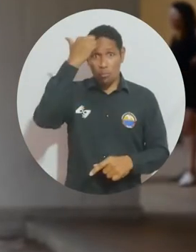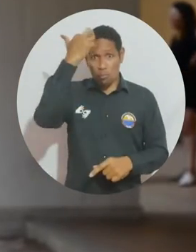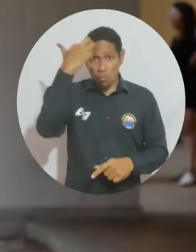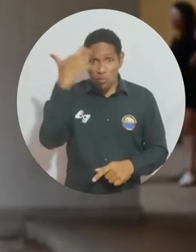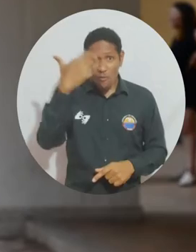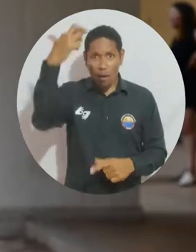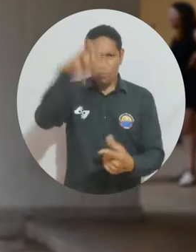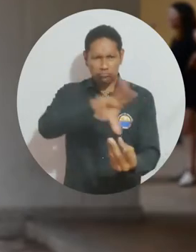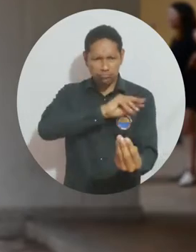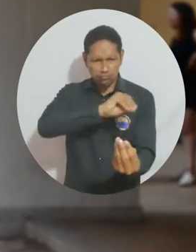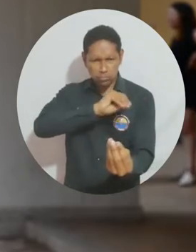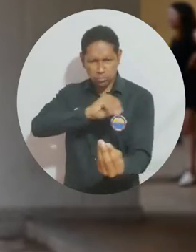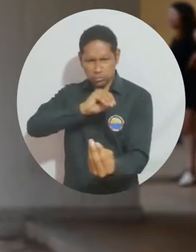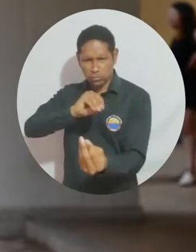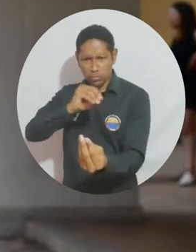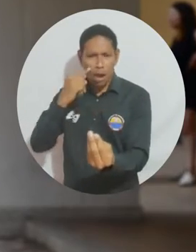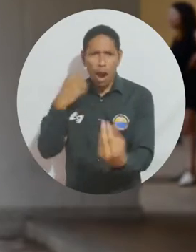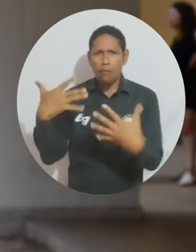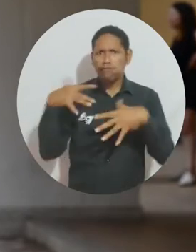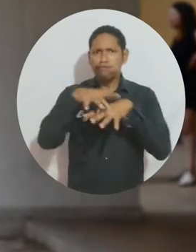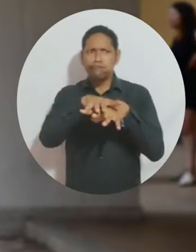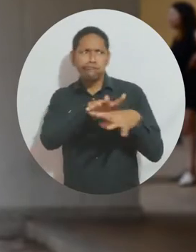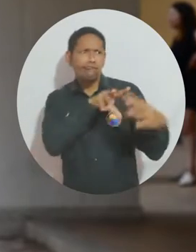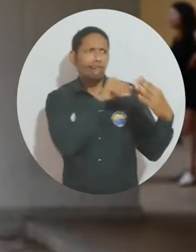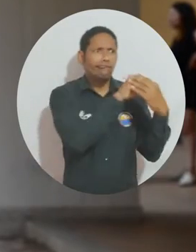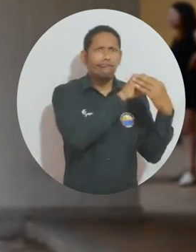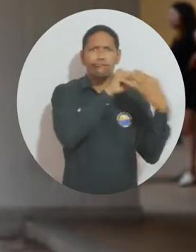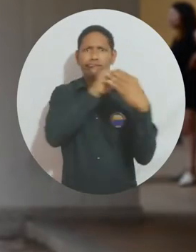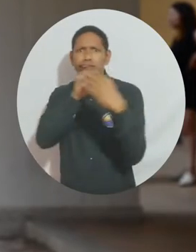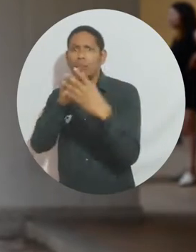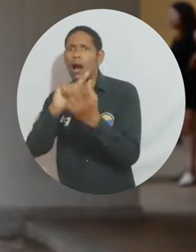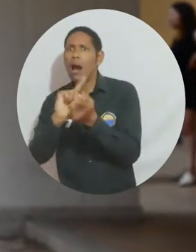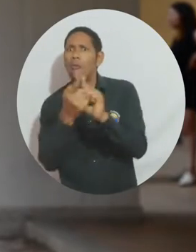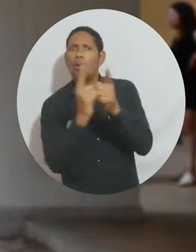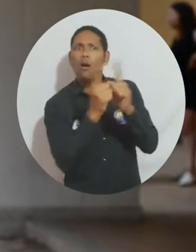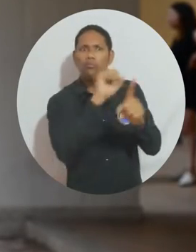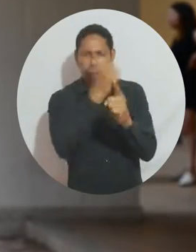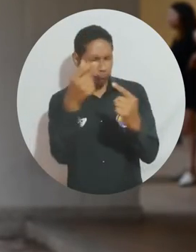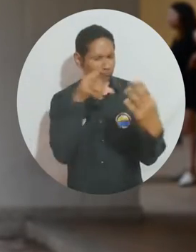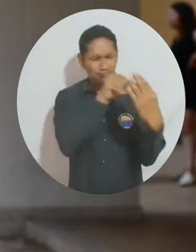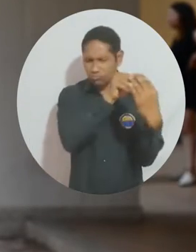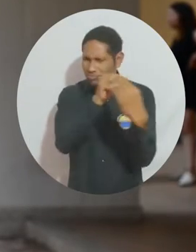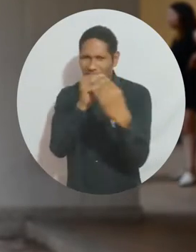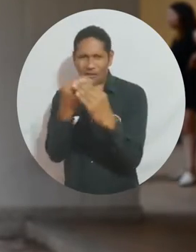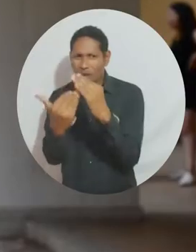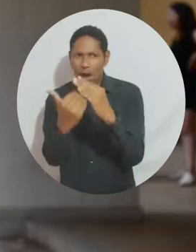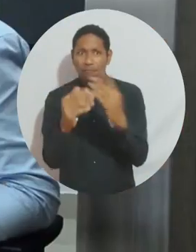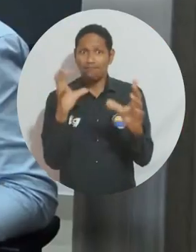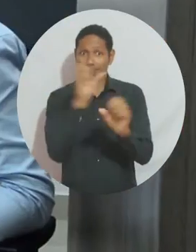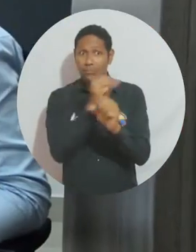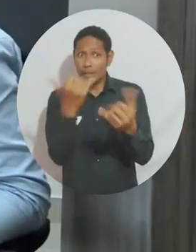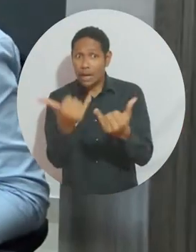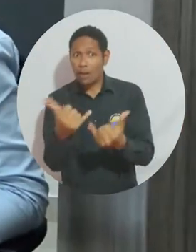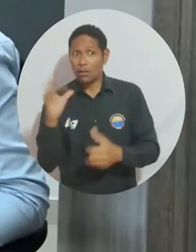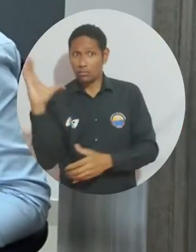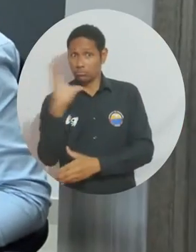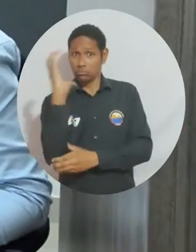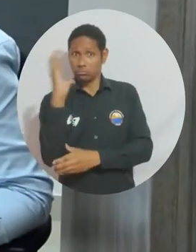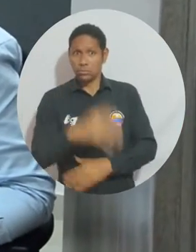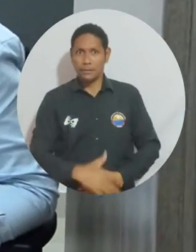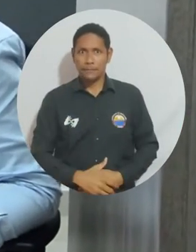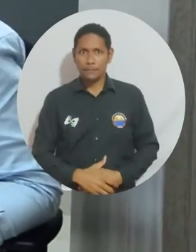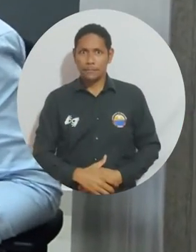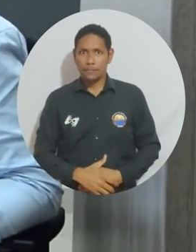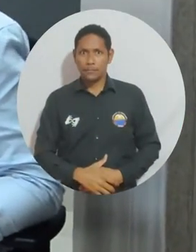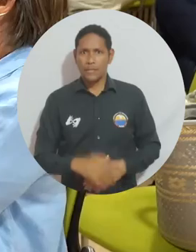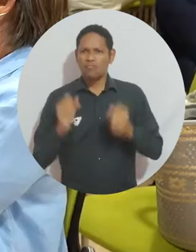universidad, está formando unos profesionales que tienen esta capacidad de adaptación a los fenómenos, a los cambios sociales que se están presentando